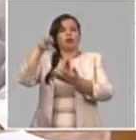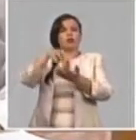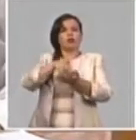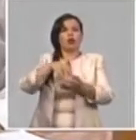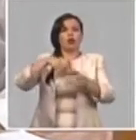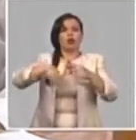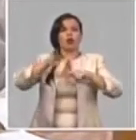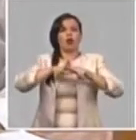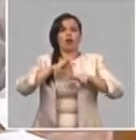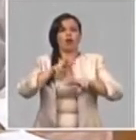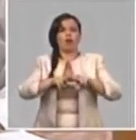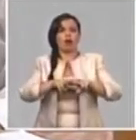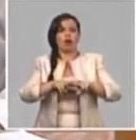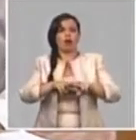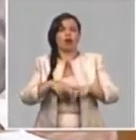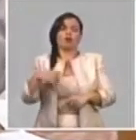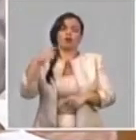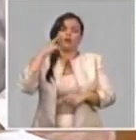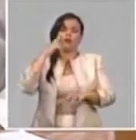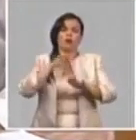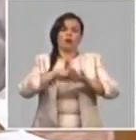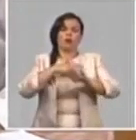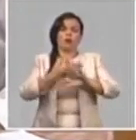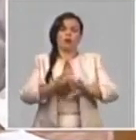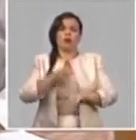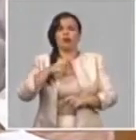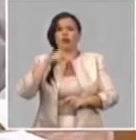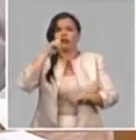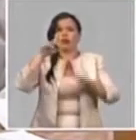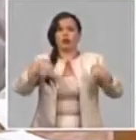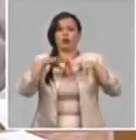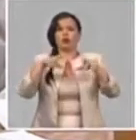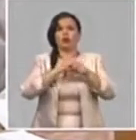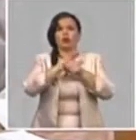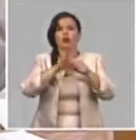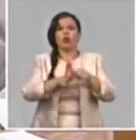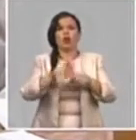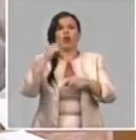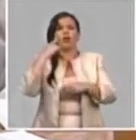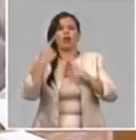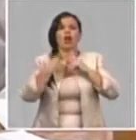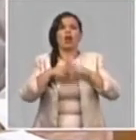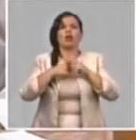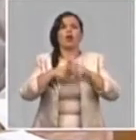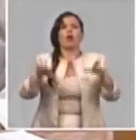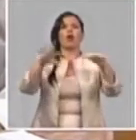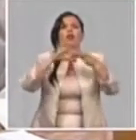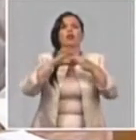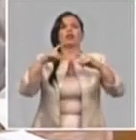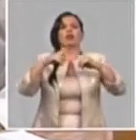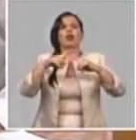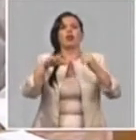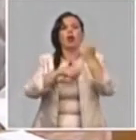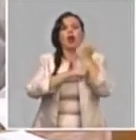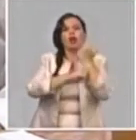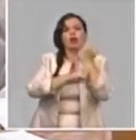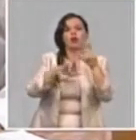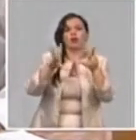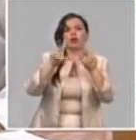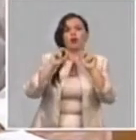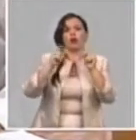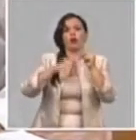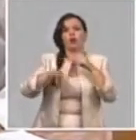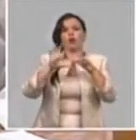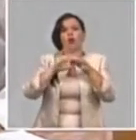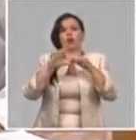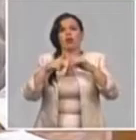para cuando pase la pandemia acometer una inversión muy importante para el organismo que es el cárnico de Guantánamo, un matadero combinado cárnico nuevo en Guantánamo